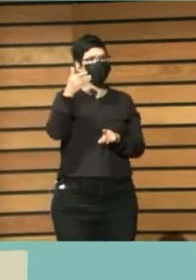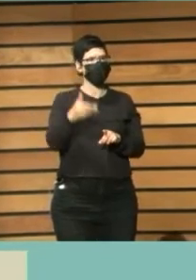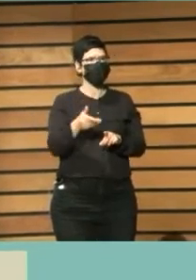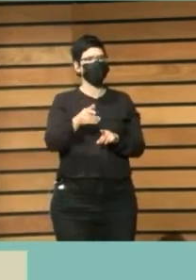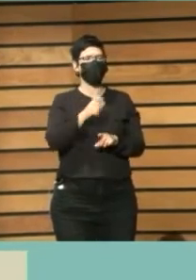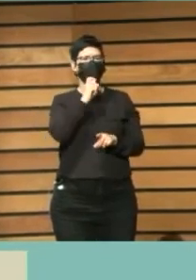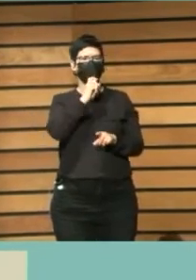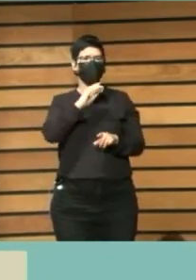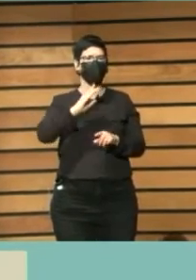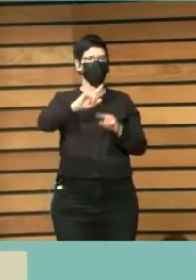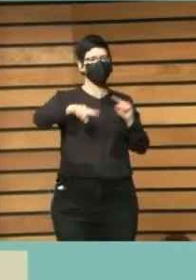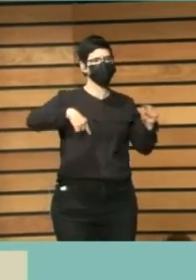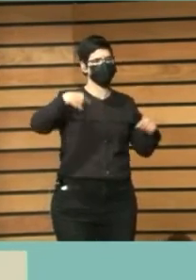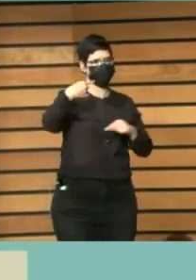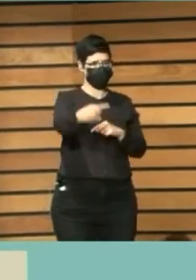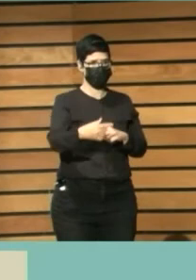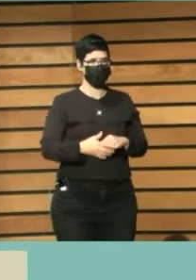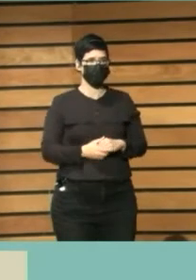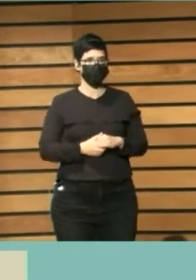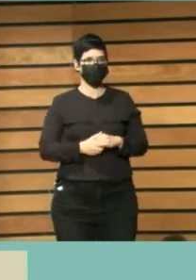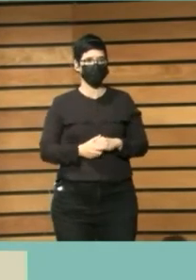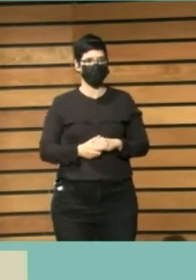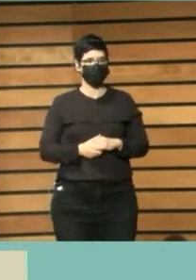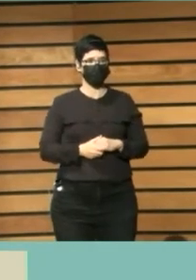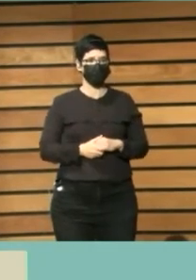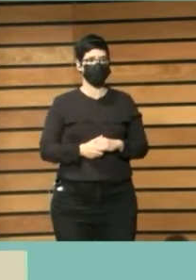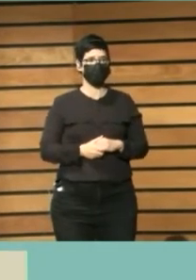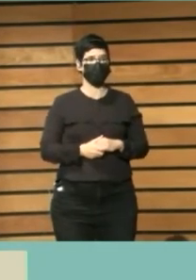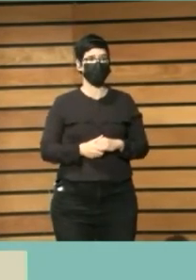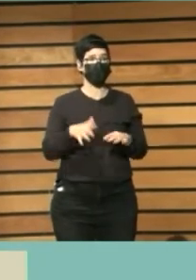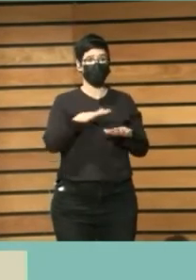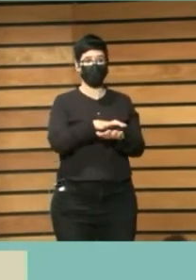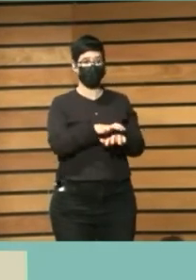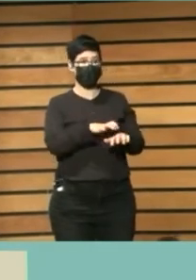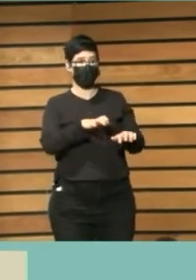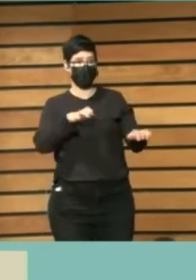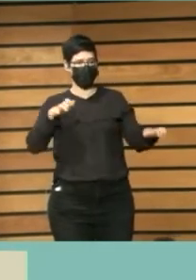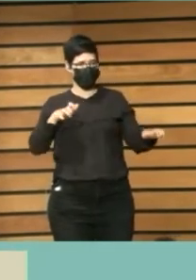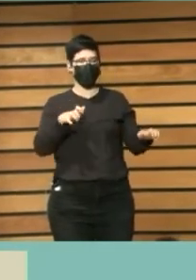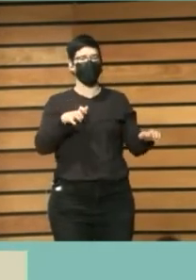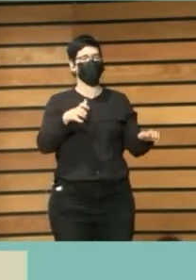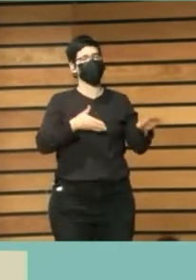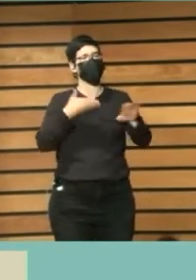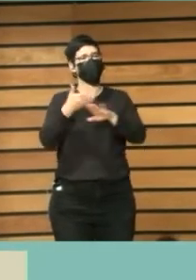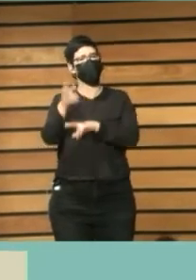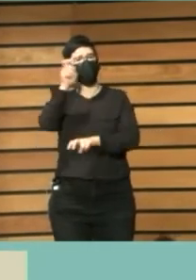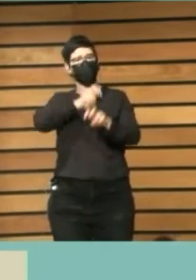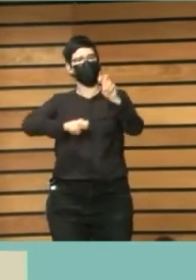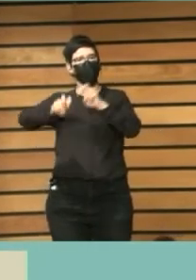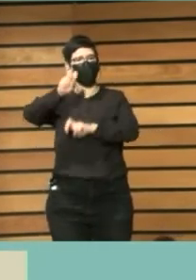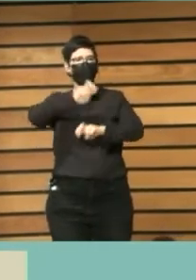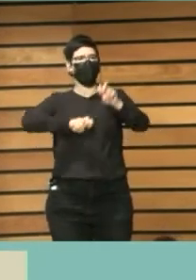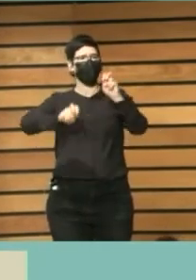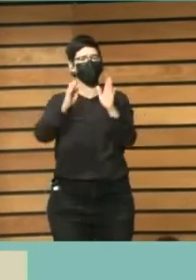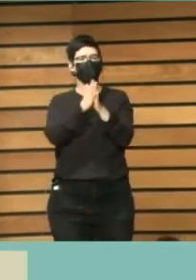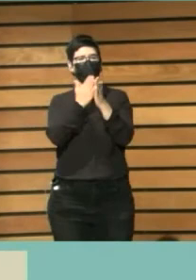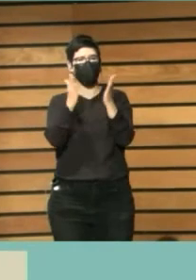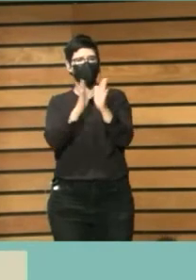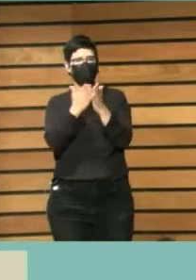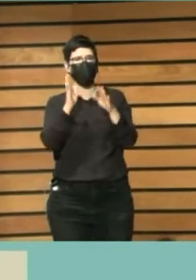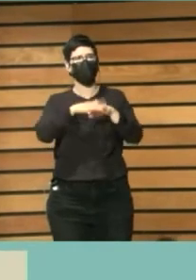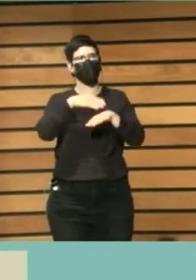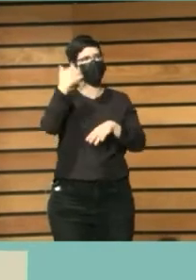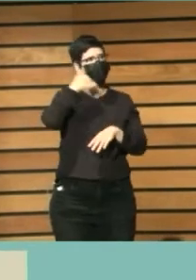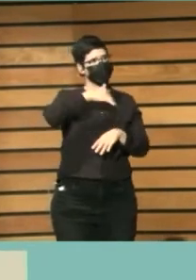secundarios La mayor parte Va a la biblioteca Para buscar un libro Para el fin de semana O para las vacaciones O